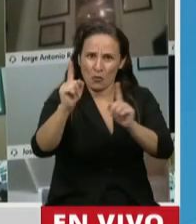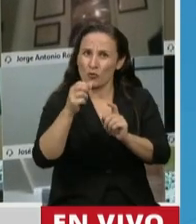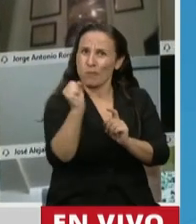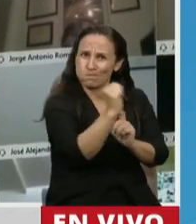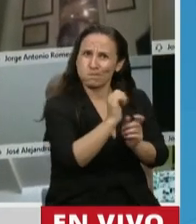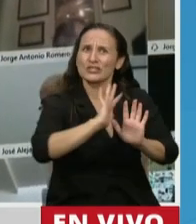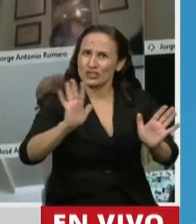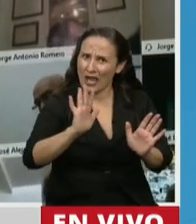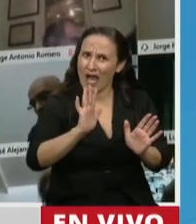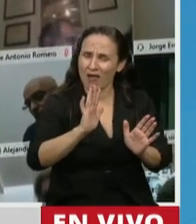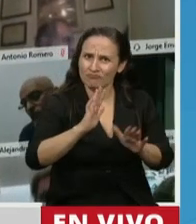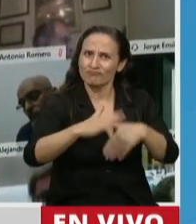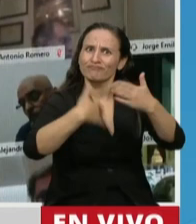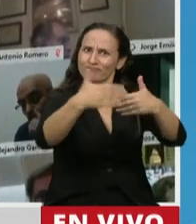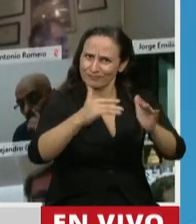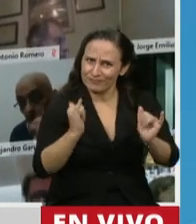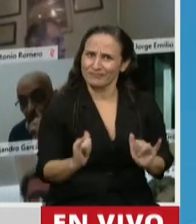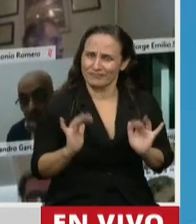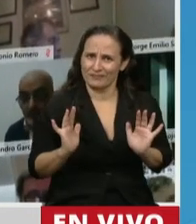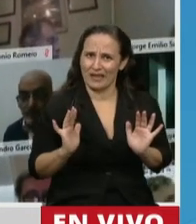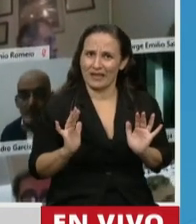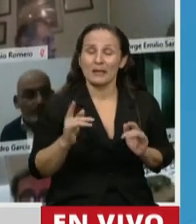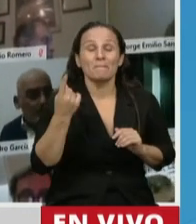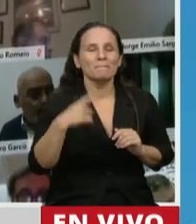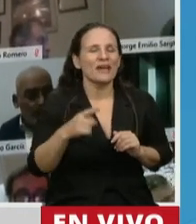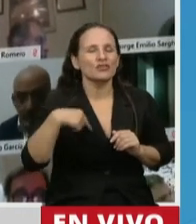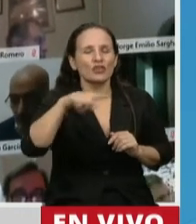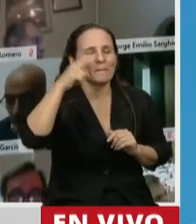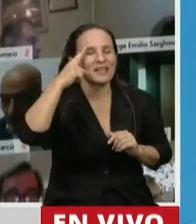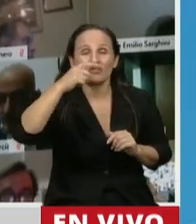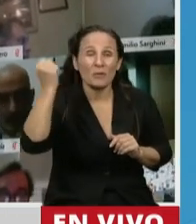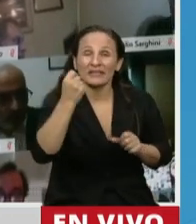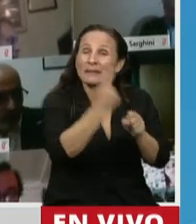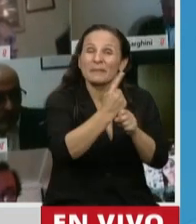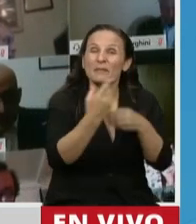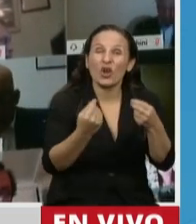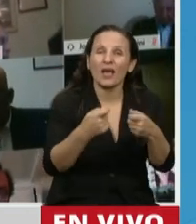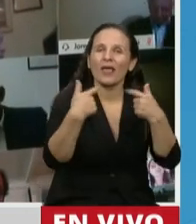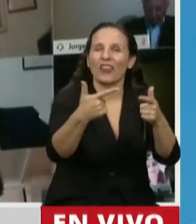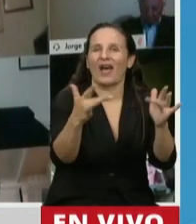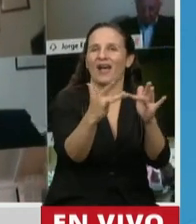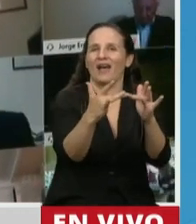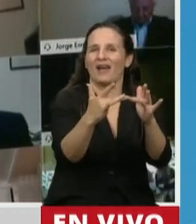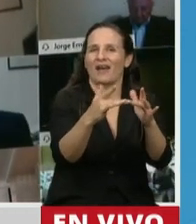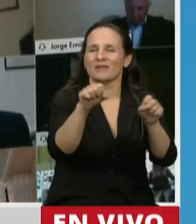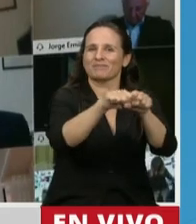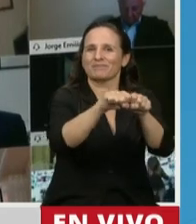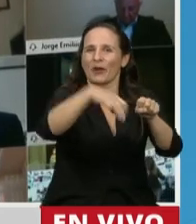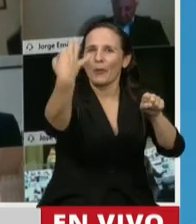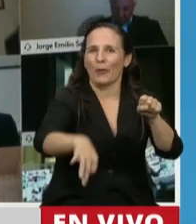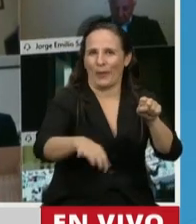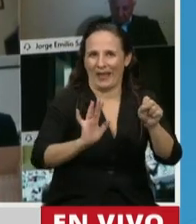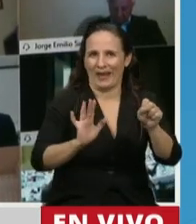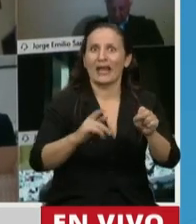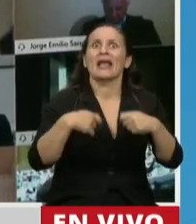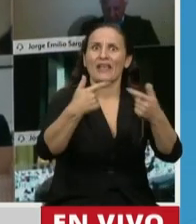Pero creo que tenemos que trabajar sobre todo en la garantización de la conectividad, y no solamente entregando los instrumentos, los TIC, sino